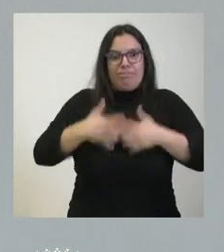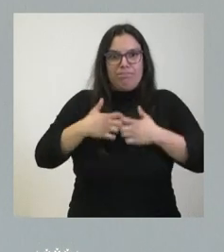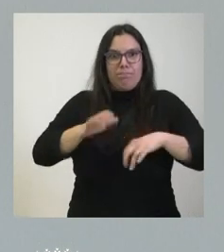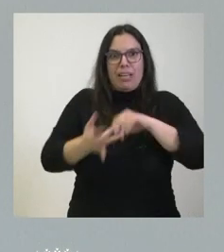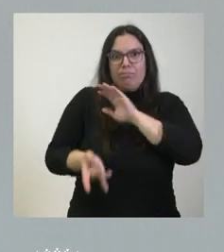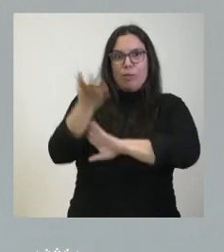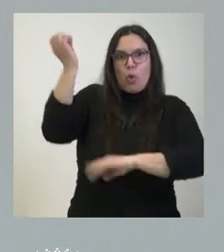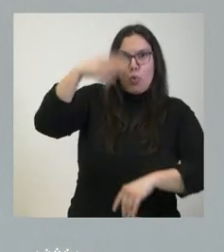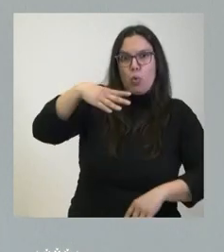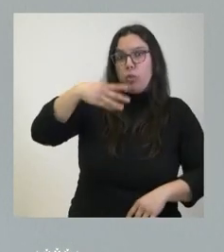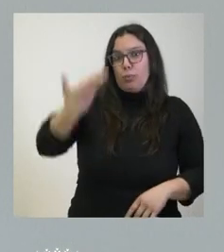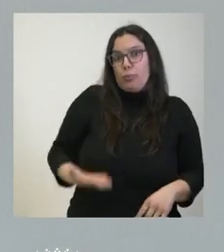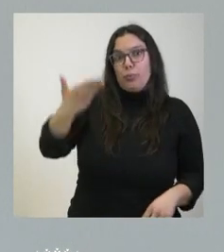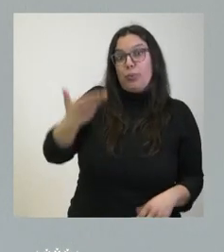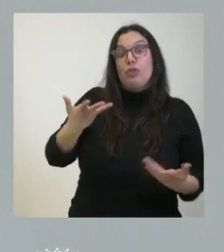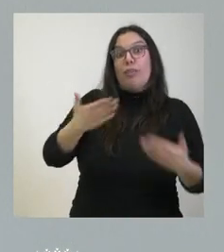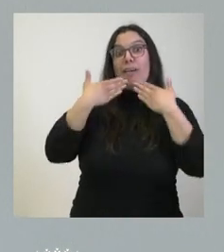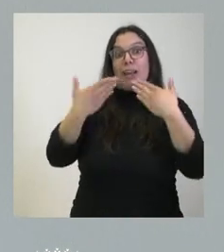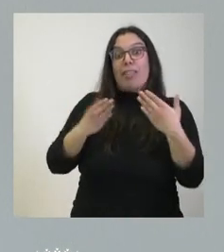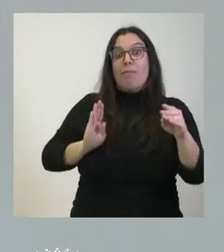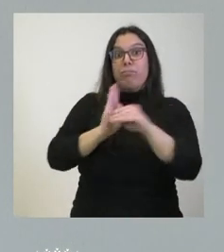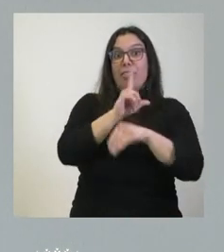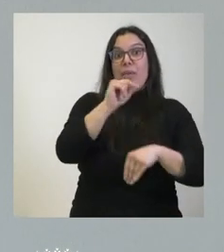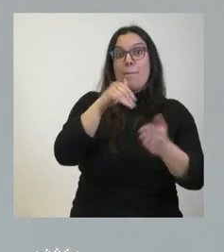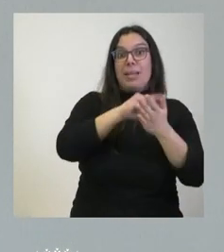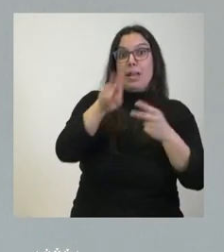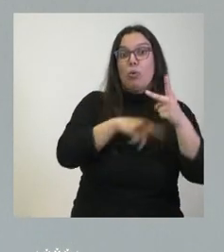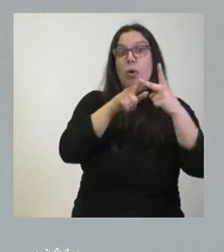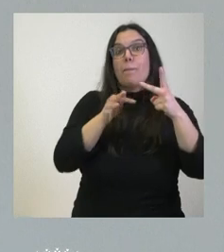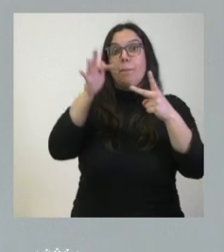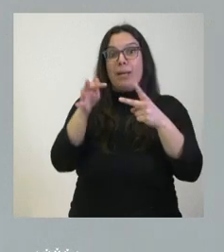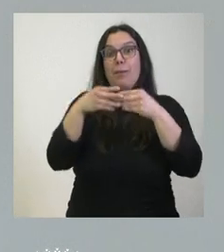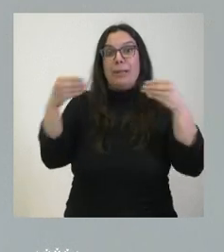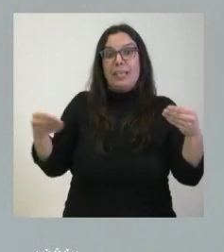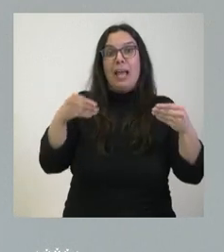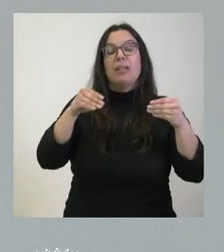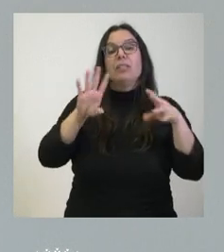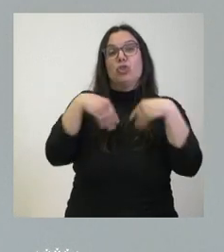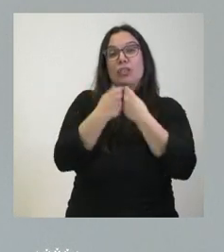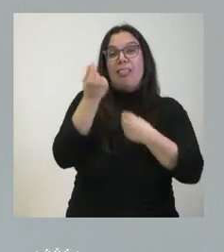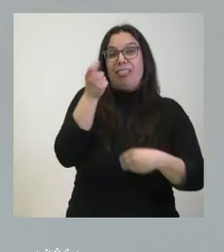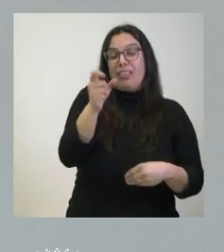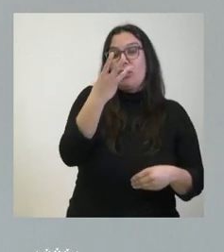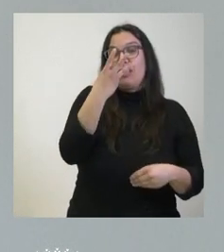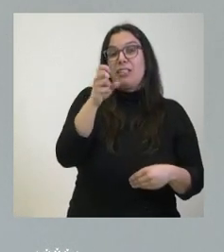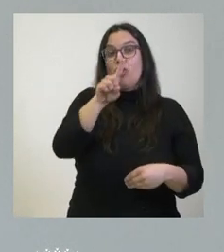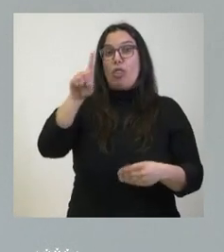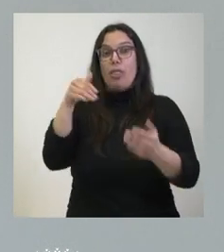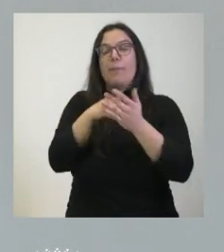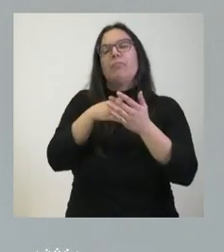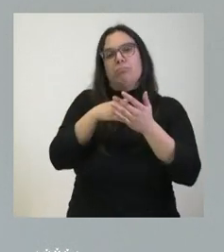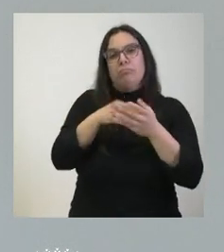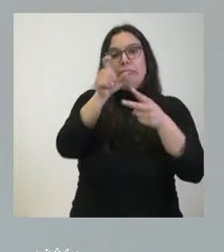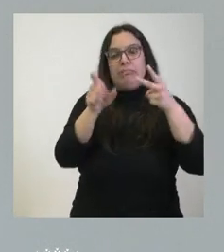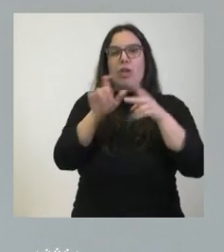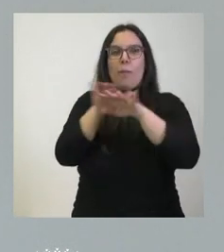que son imprescindibles y que esta dotación económica hoy de 100.000 euros y la aportación que hacemos en material por importe de 311.000 van a ayudar en cierto modo a